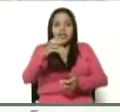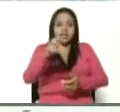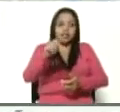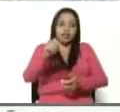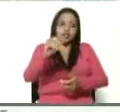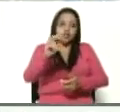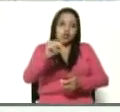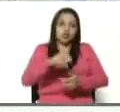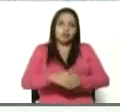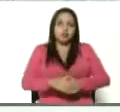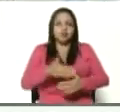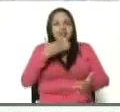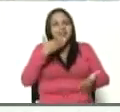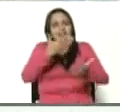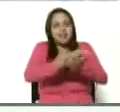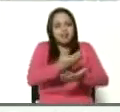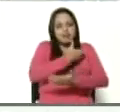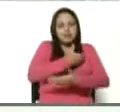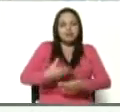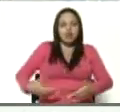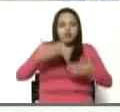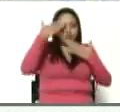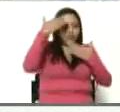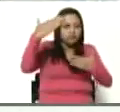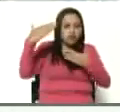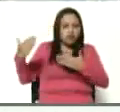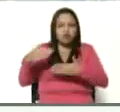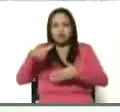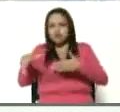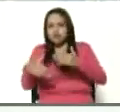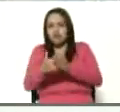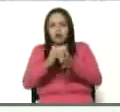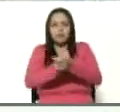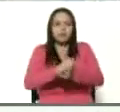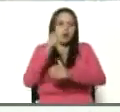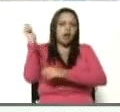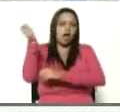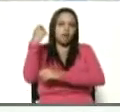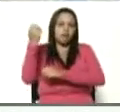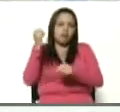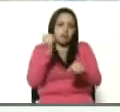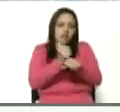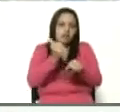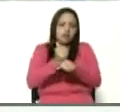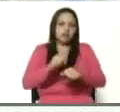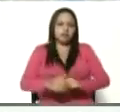presidente. Y un saludo a todos los compañeros de Apur y a todos los compañeros del sector pecuario.